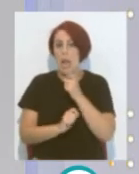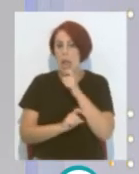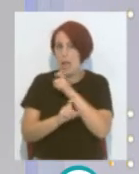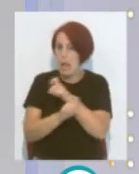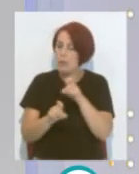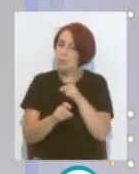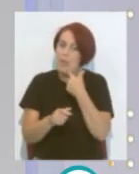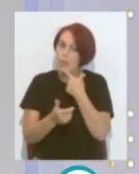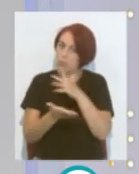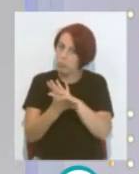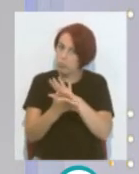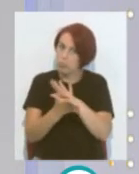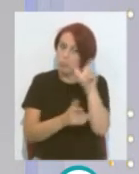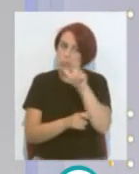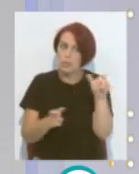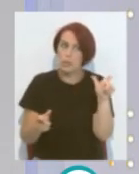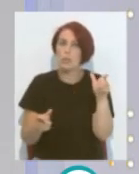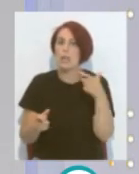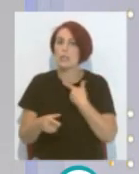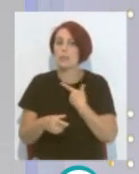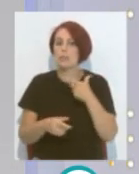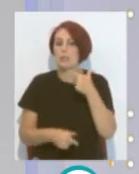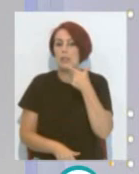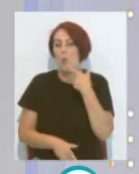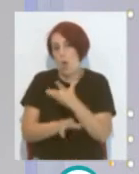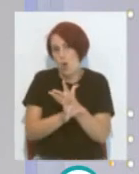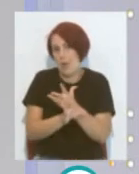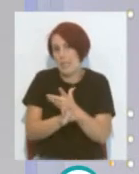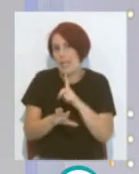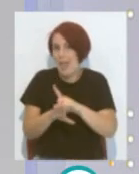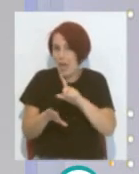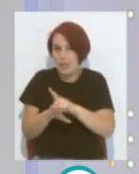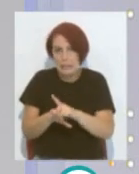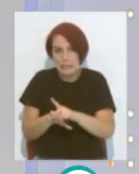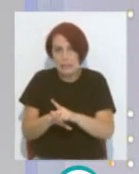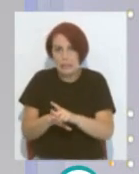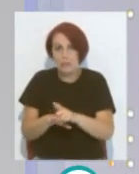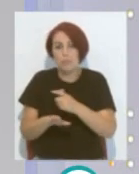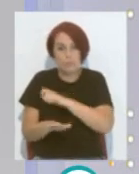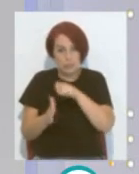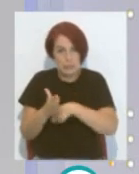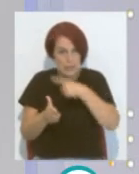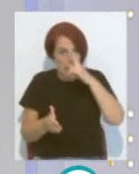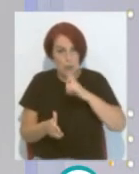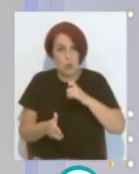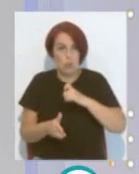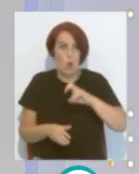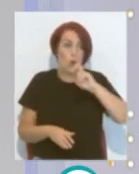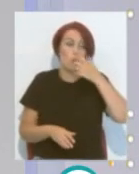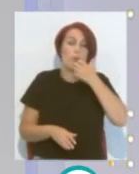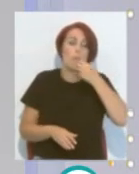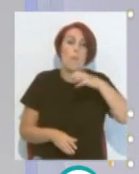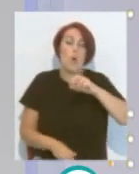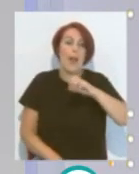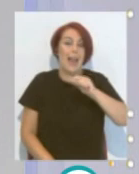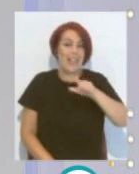la calma Y que la gente Tuviera la seguridad De que los jugadores Del Levante Que han firmado Este año Y otros como Morales Que ha